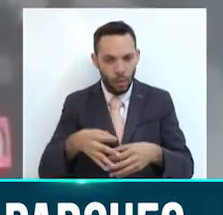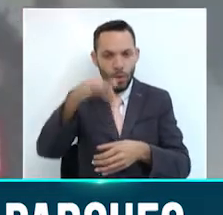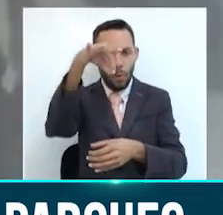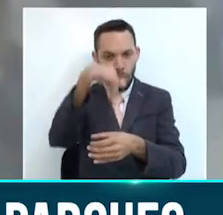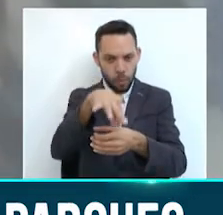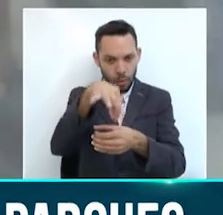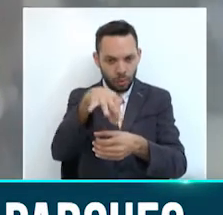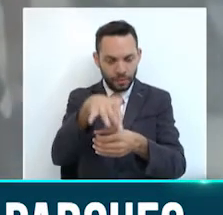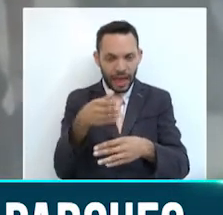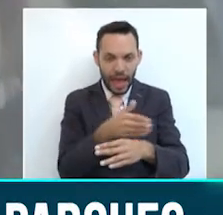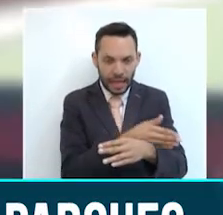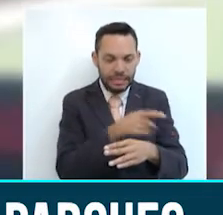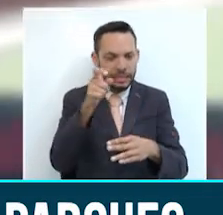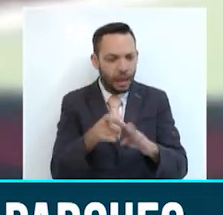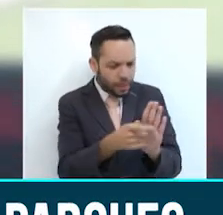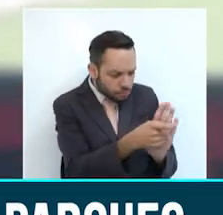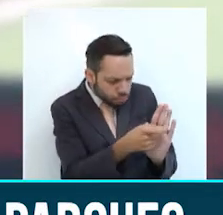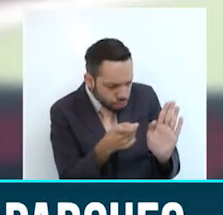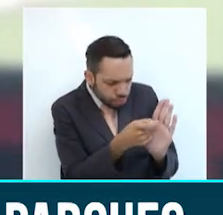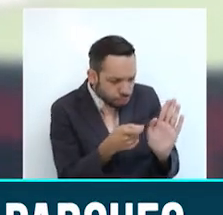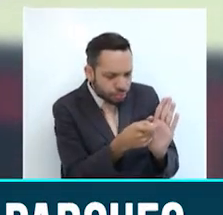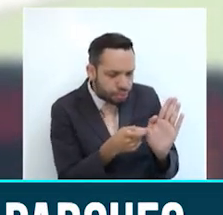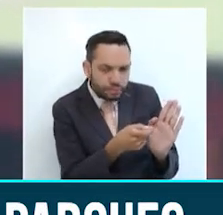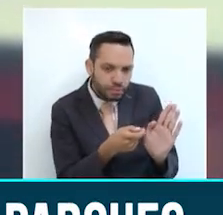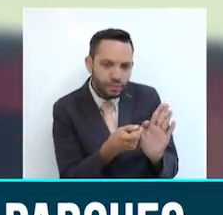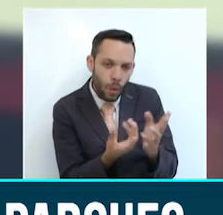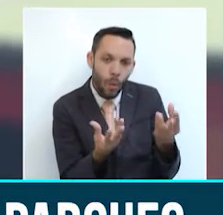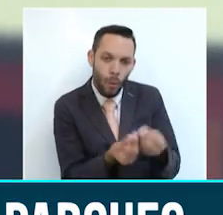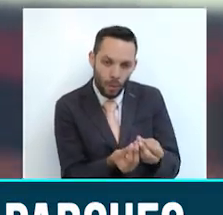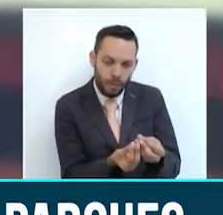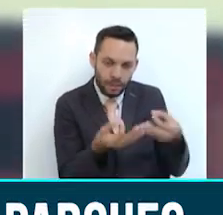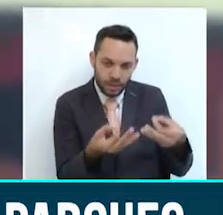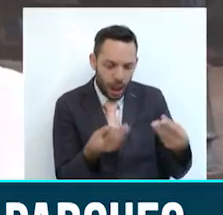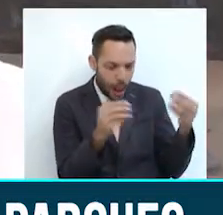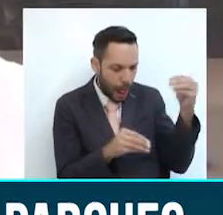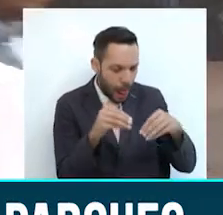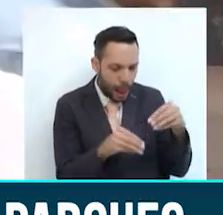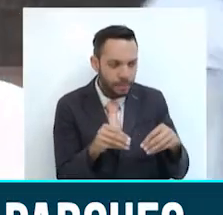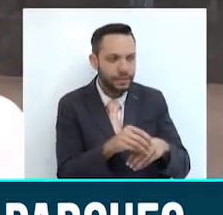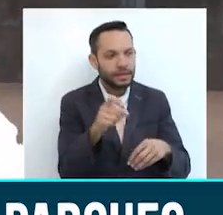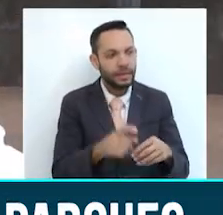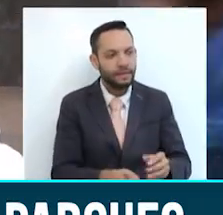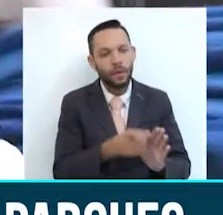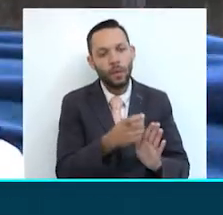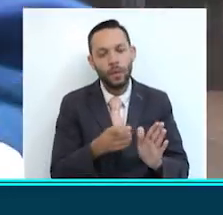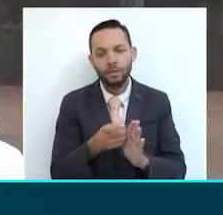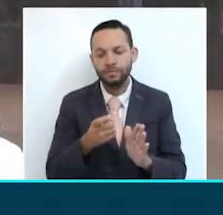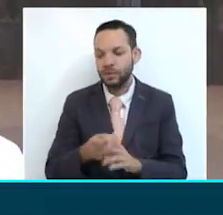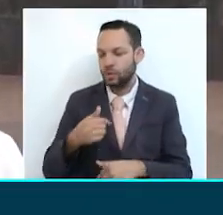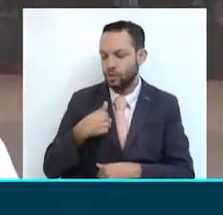se discutan los ajustes de la iniciativa por parte de una comisión creada por la plenaria del Senado. Pues hombre yo creo que no,